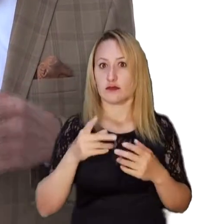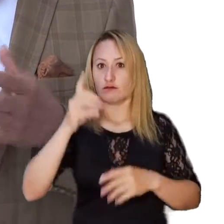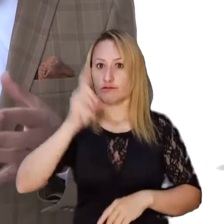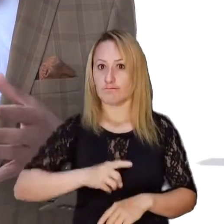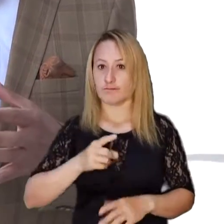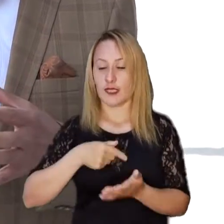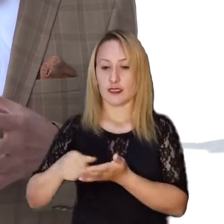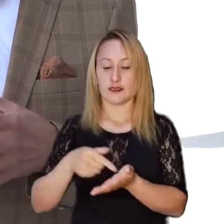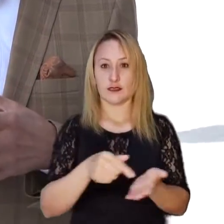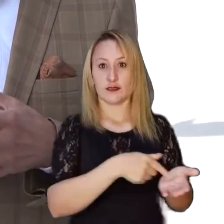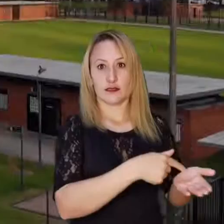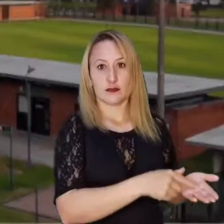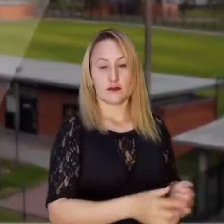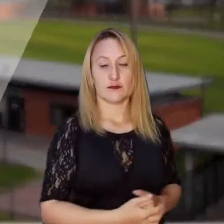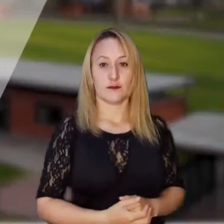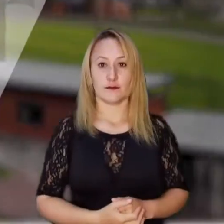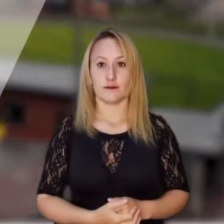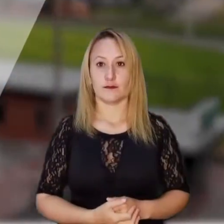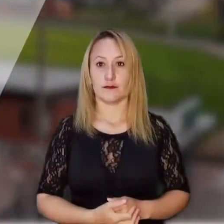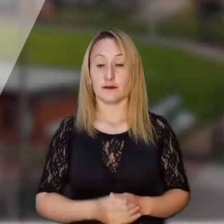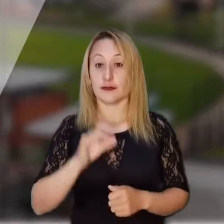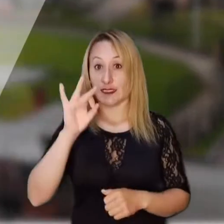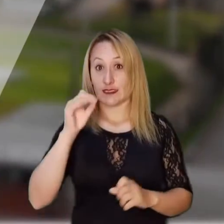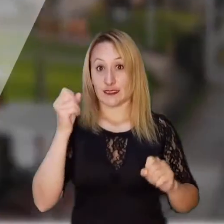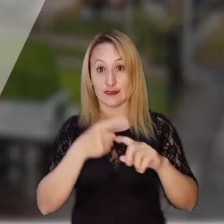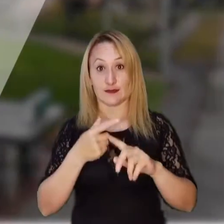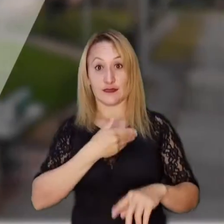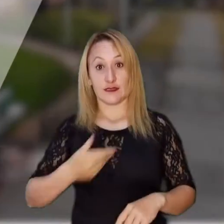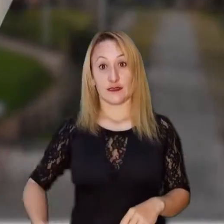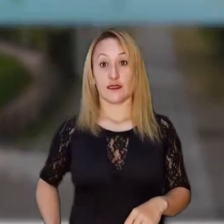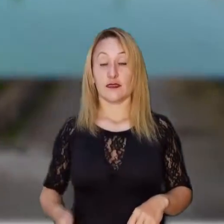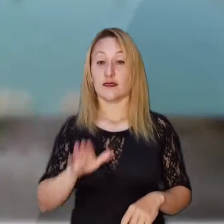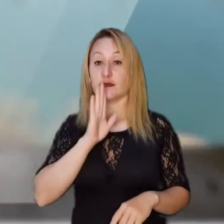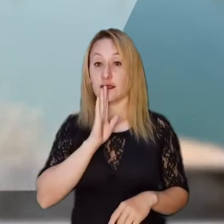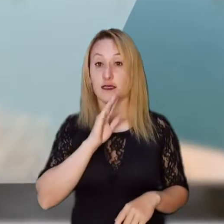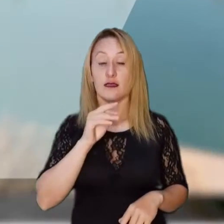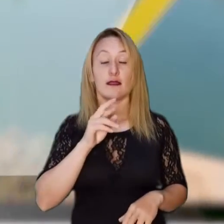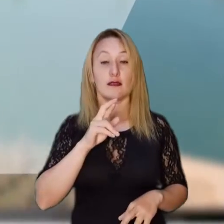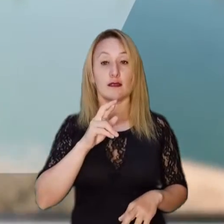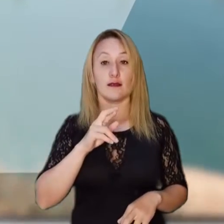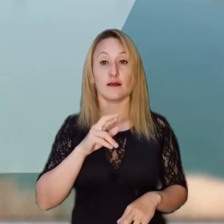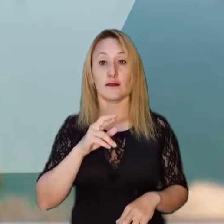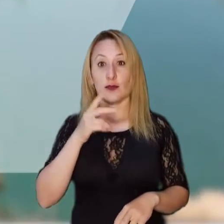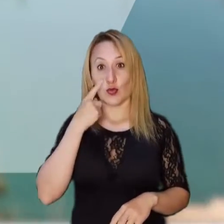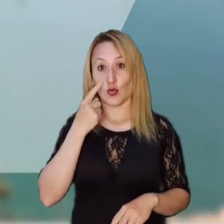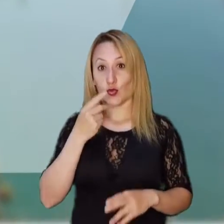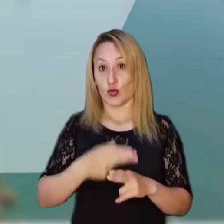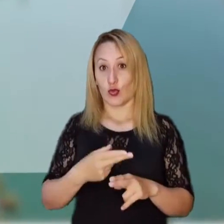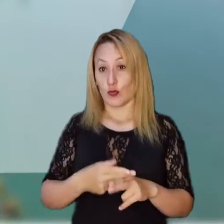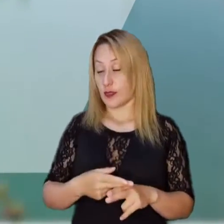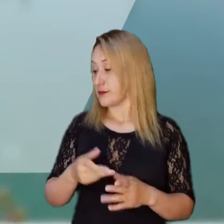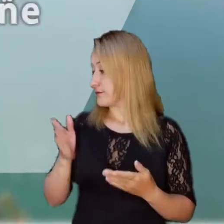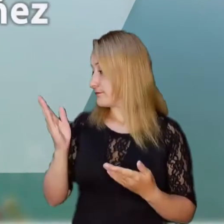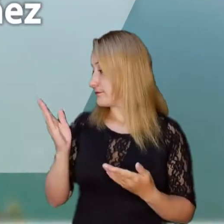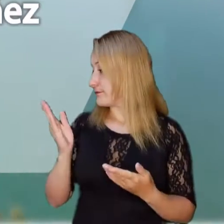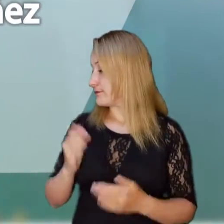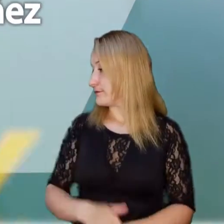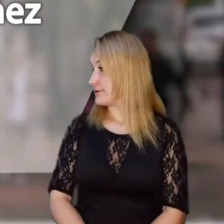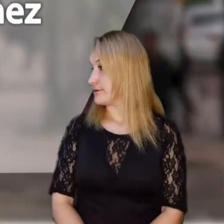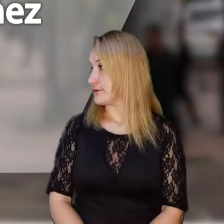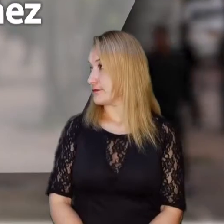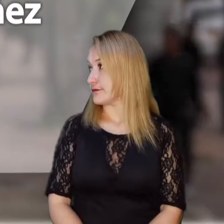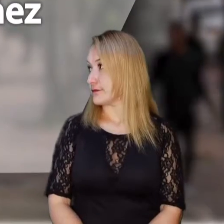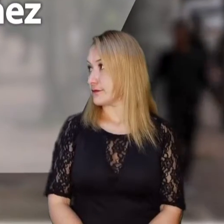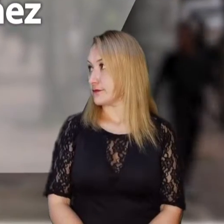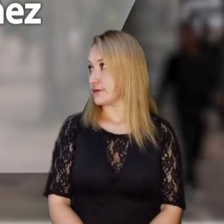decisiones de este tipo de gastos. Los tres expresidentes de la refinería de Cartagena son Reyes Reynoso Yañez, Adolfo